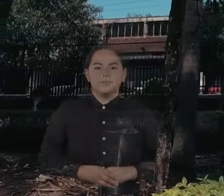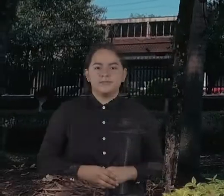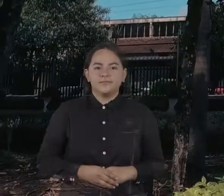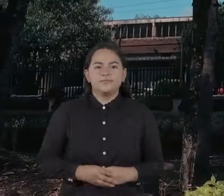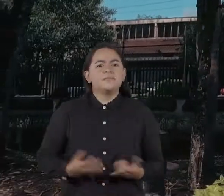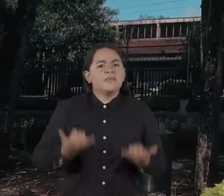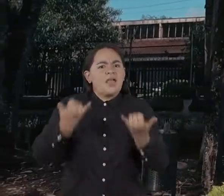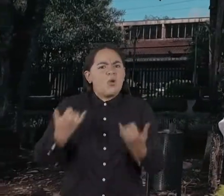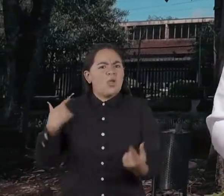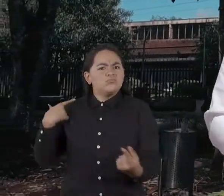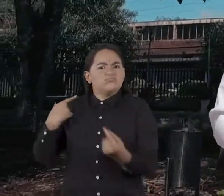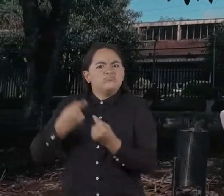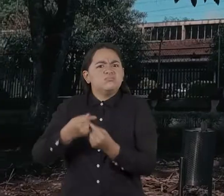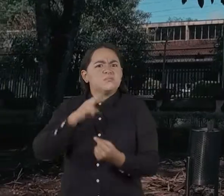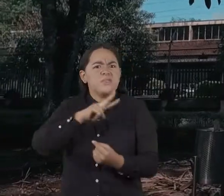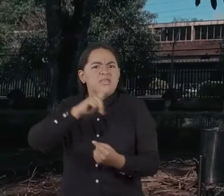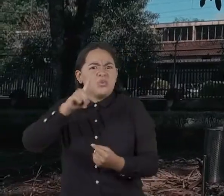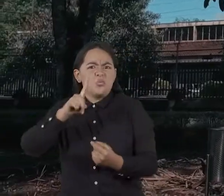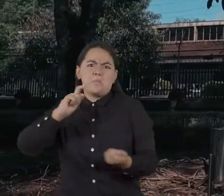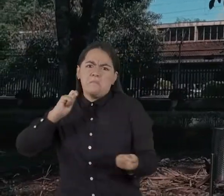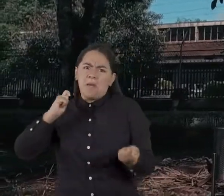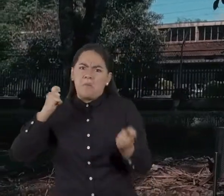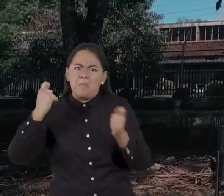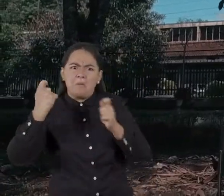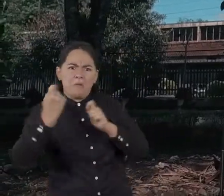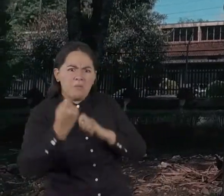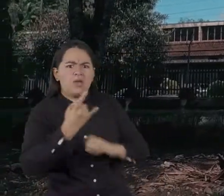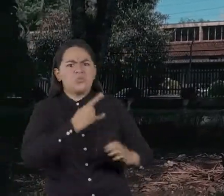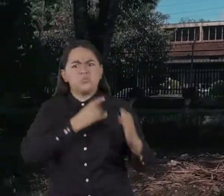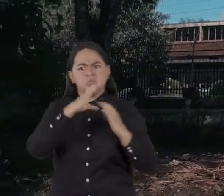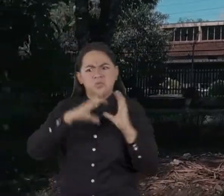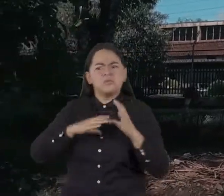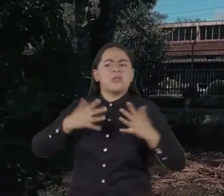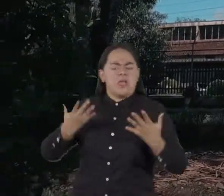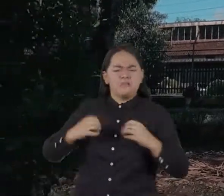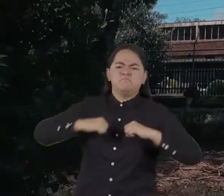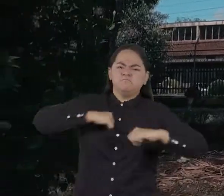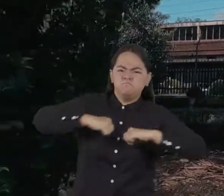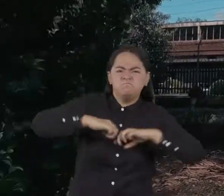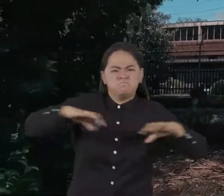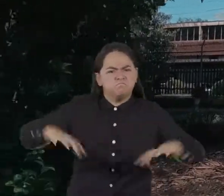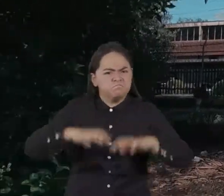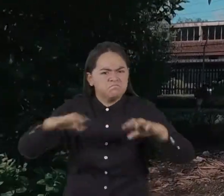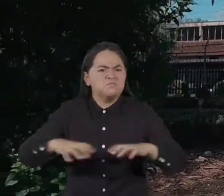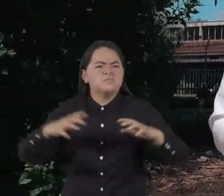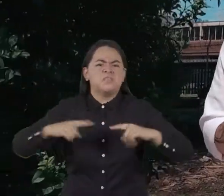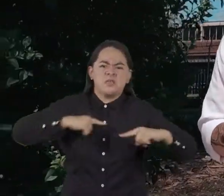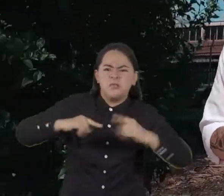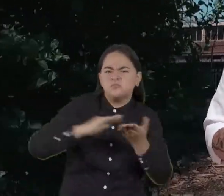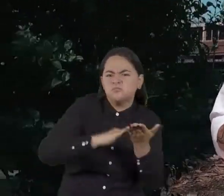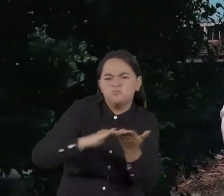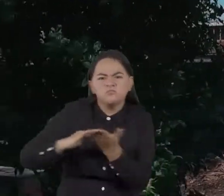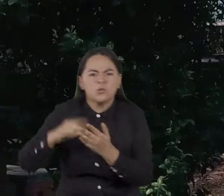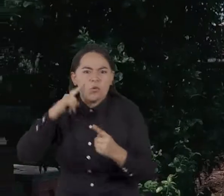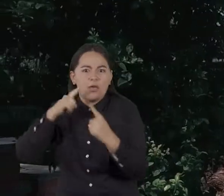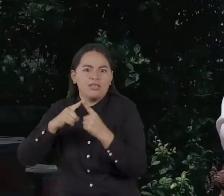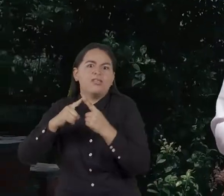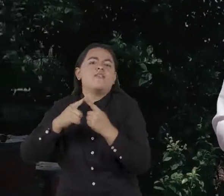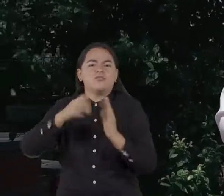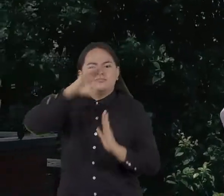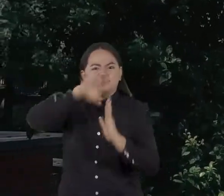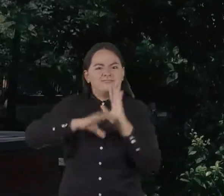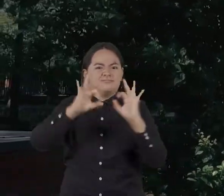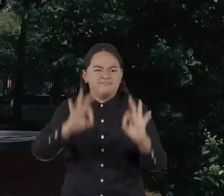La búsqueda de la certificación de la calidad en los procesos administrativos y de la acreditación institucional de alta calidad ha determinado la gestión